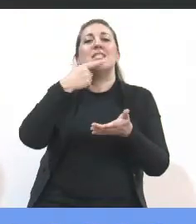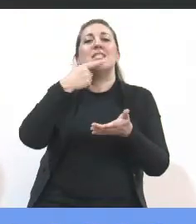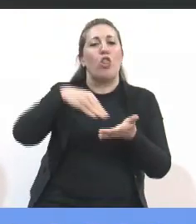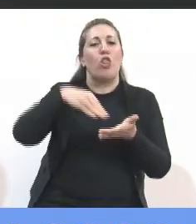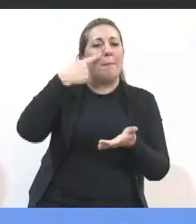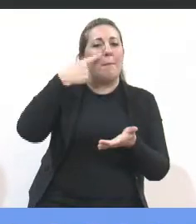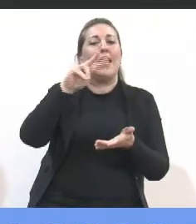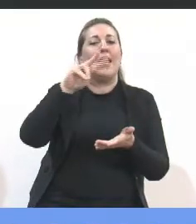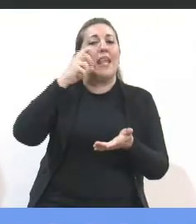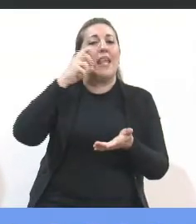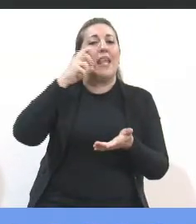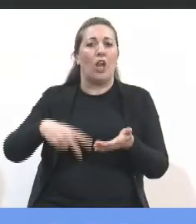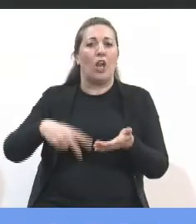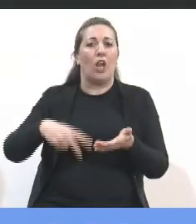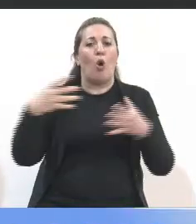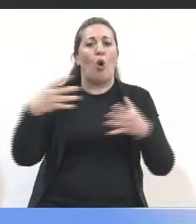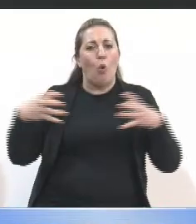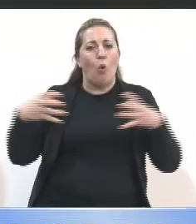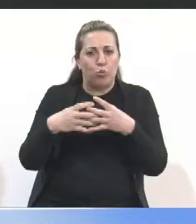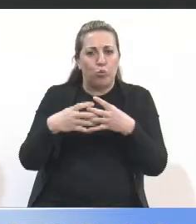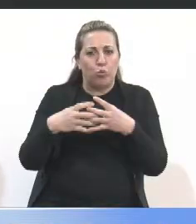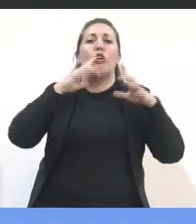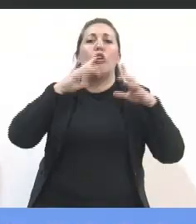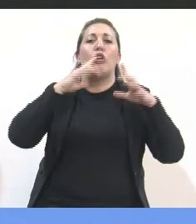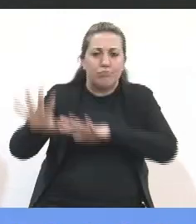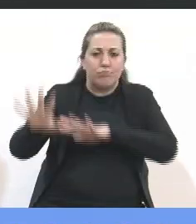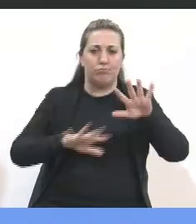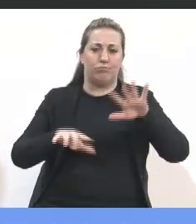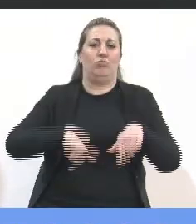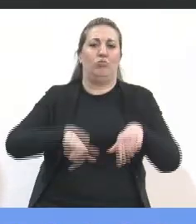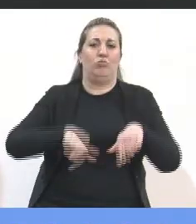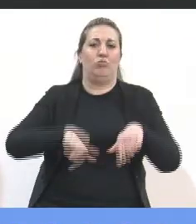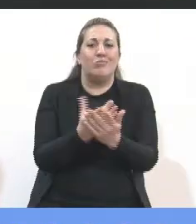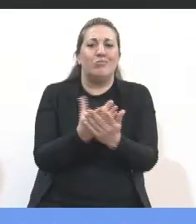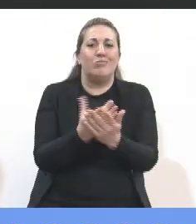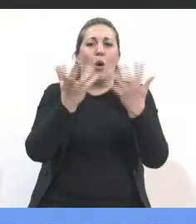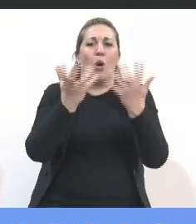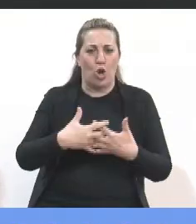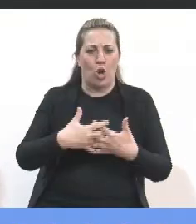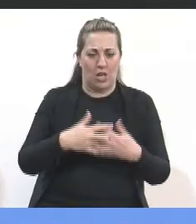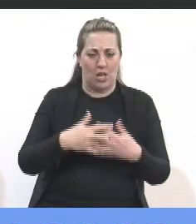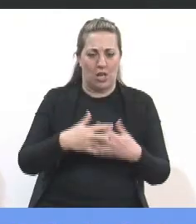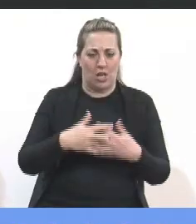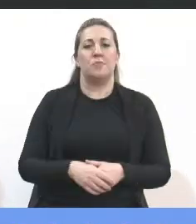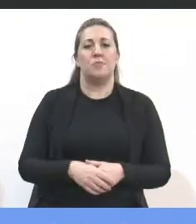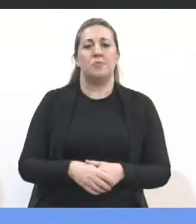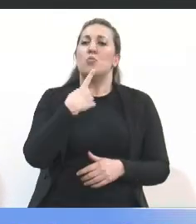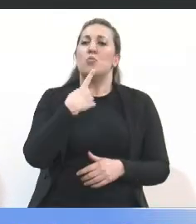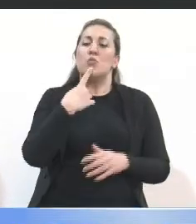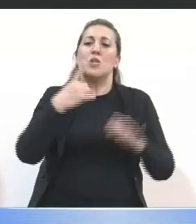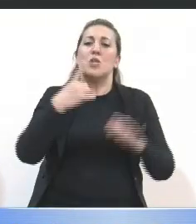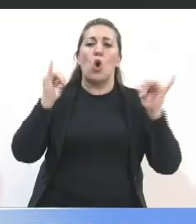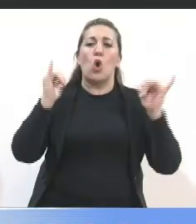hemos logrado unificar y hoy proponer este proyecto a todos ustedes. Hay un joven que